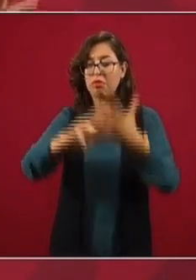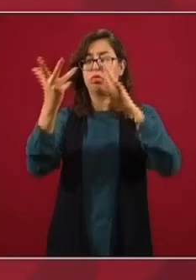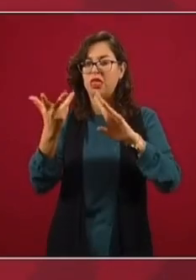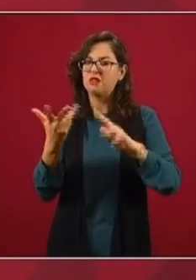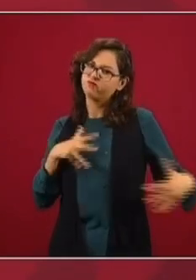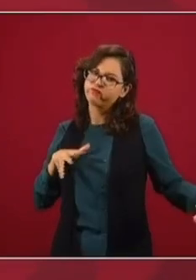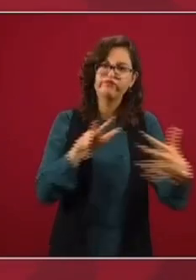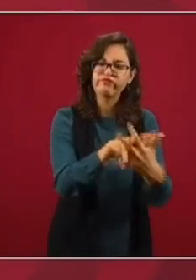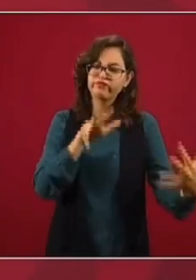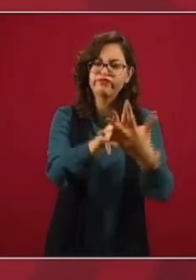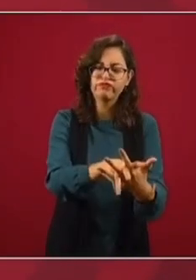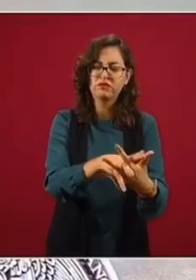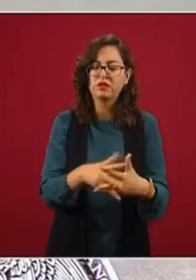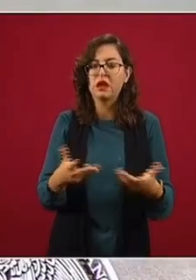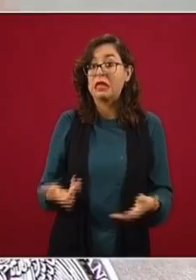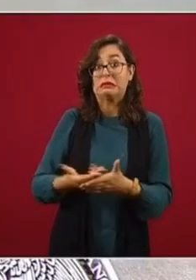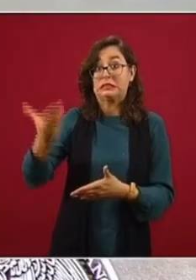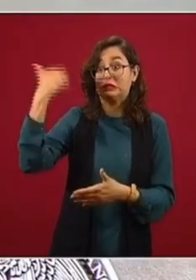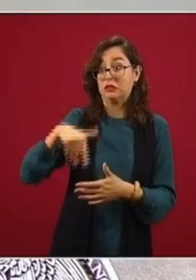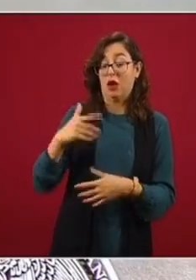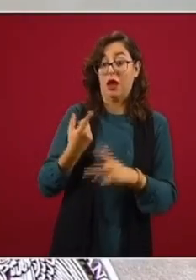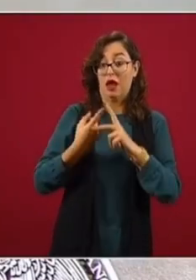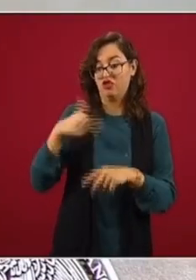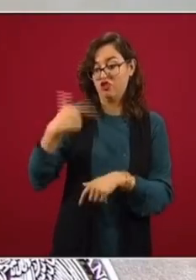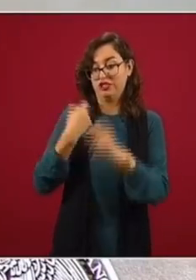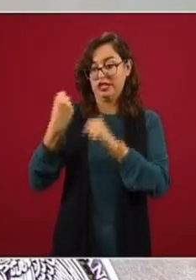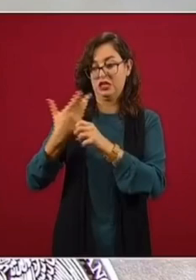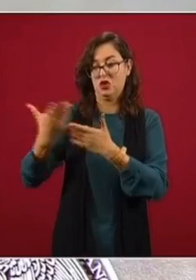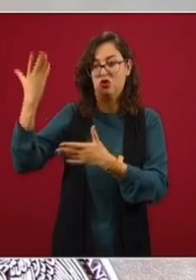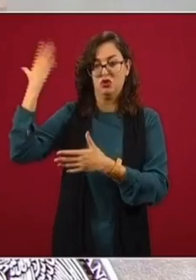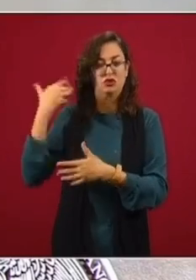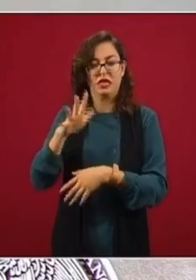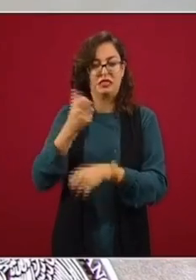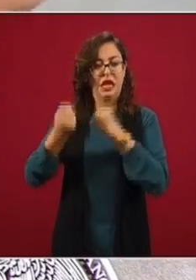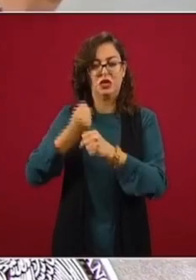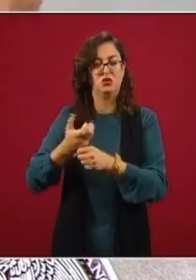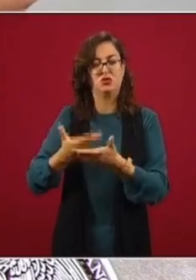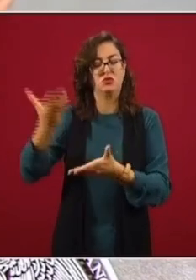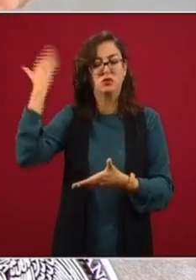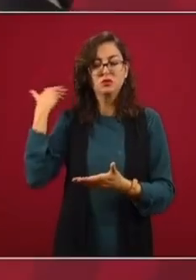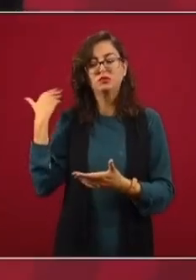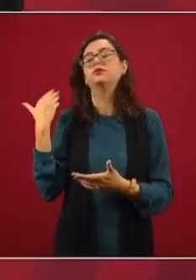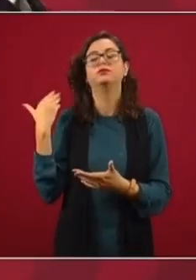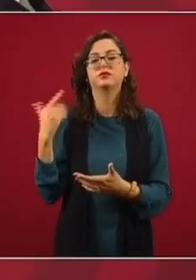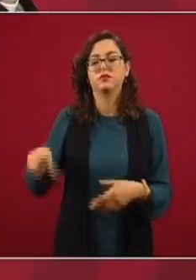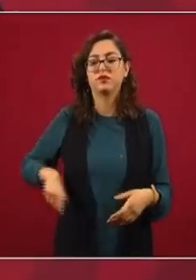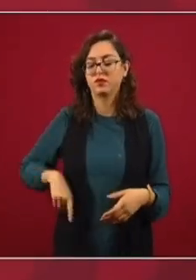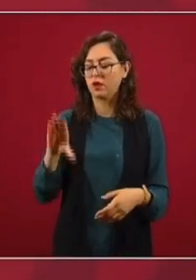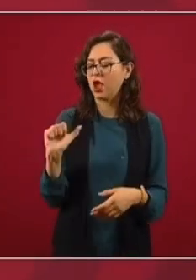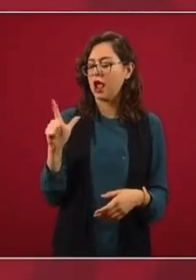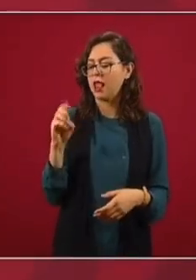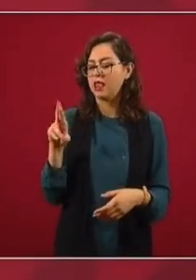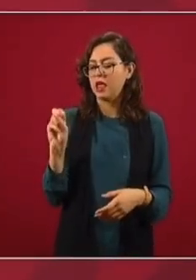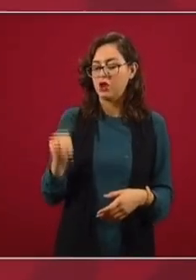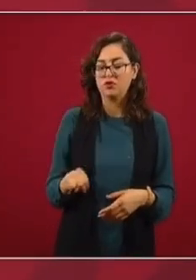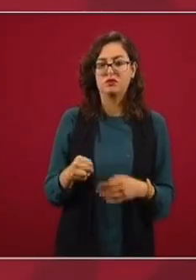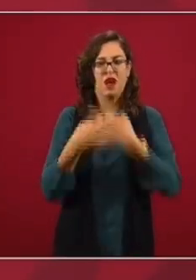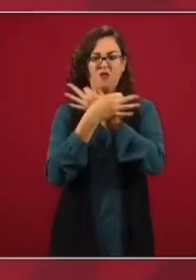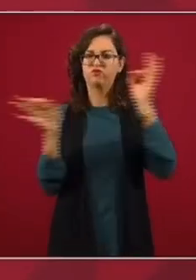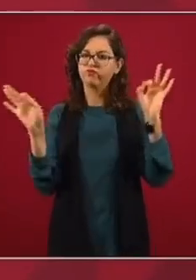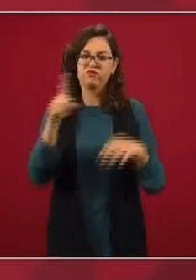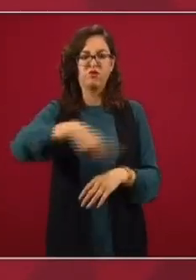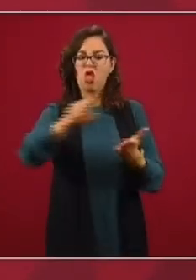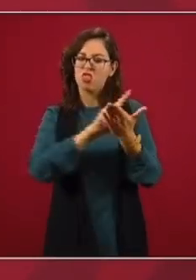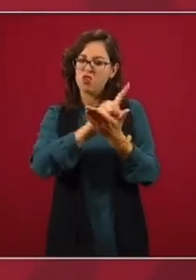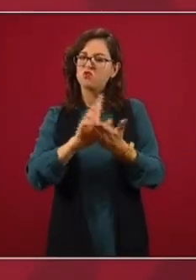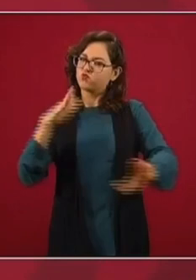se empezó a hablar de un narcoestado, esto data de hace 10 años, bueno, desde que estaba el gobierno de Cáderón, desde que se le declaró la guerra,